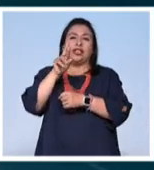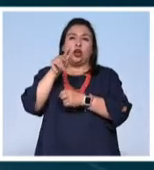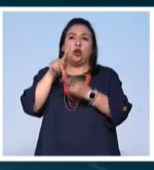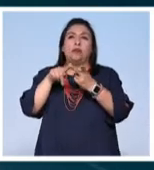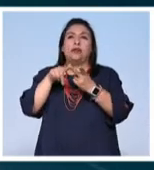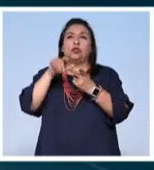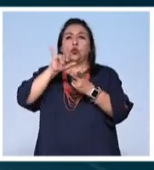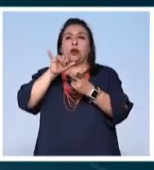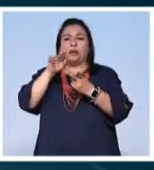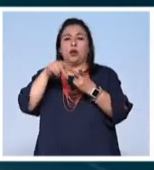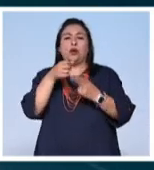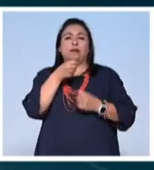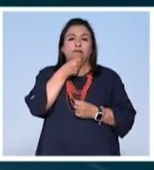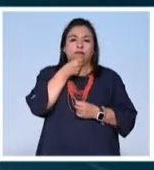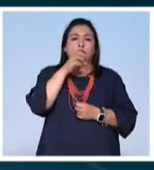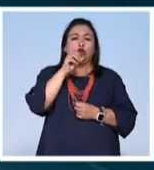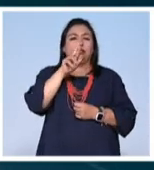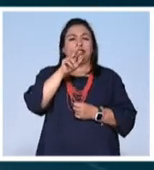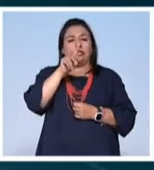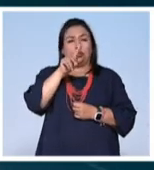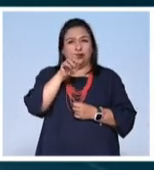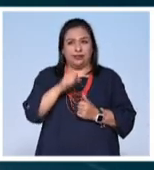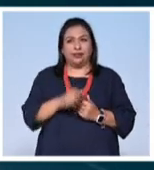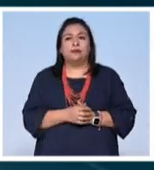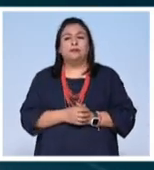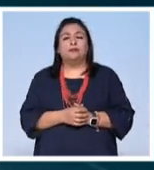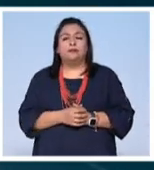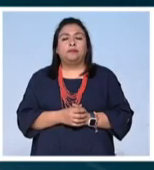Manuel Arcos informó Oscar Cortés